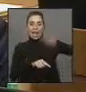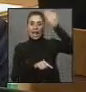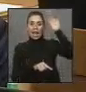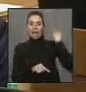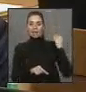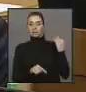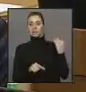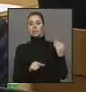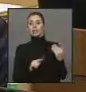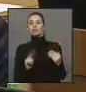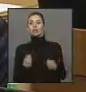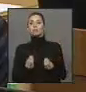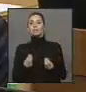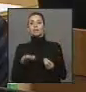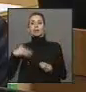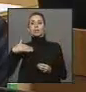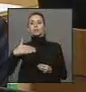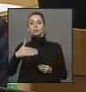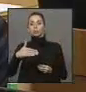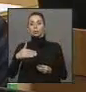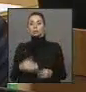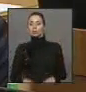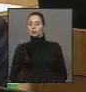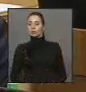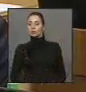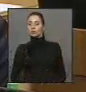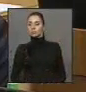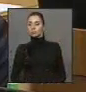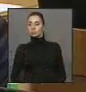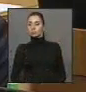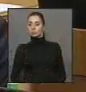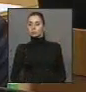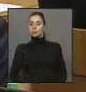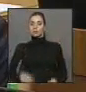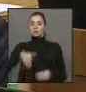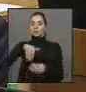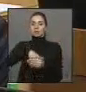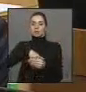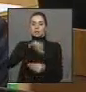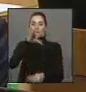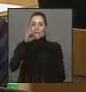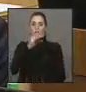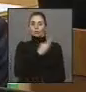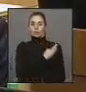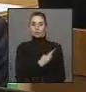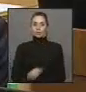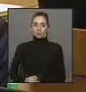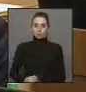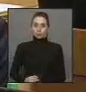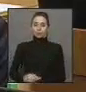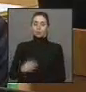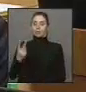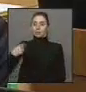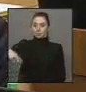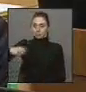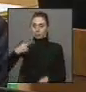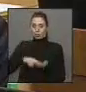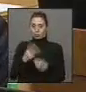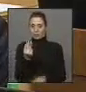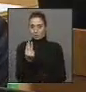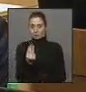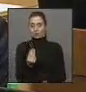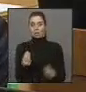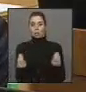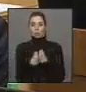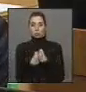no hubiera ocurrido lo que nos ocurrió años después, cuando fueron las elecciones parlamentarias del 2013, en donde muchos de